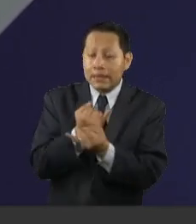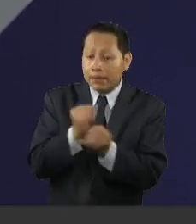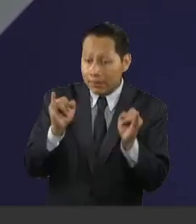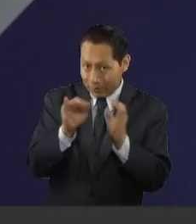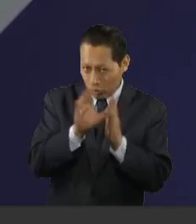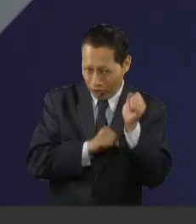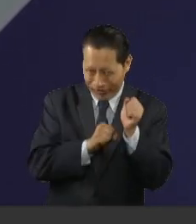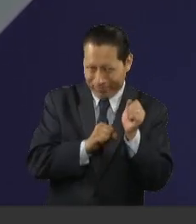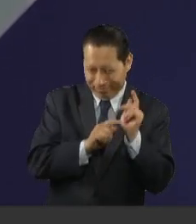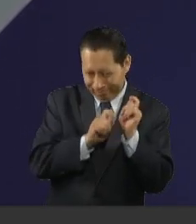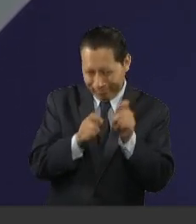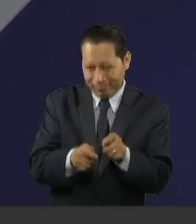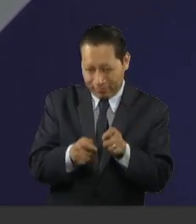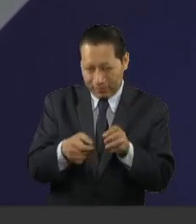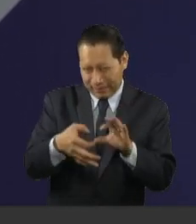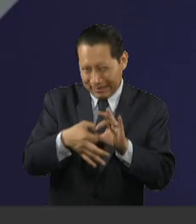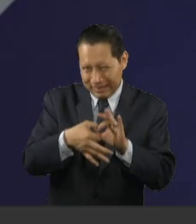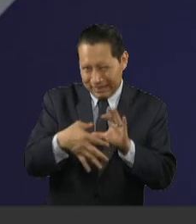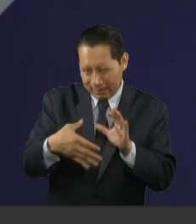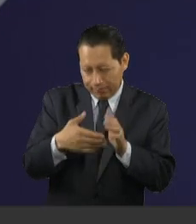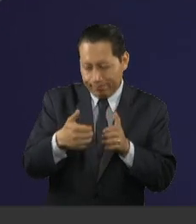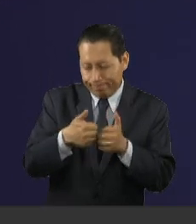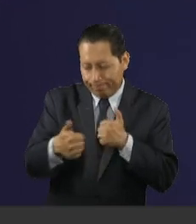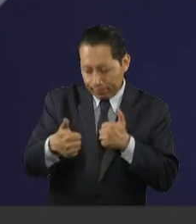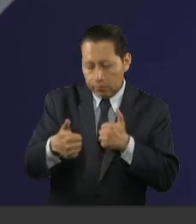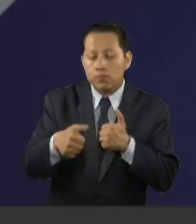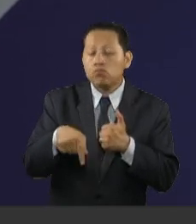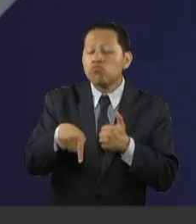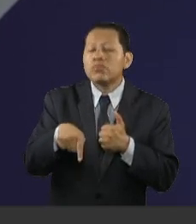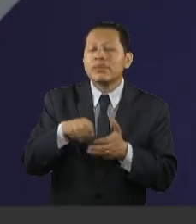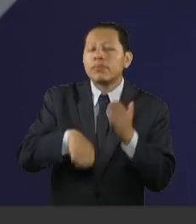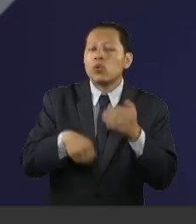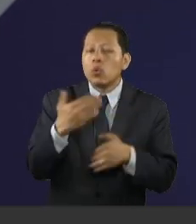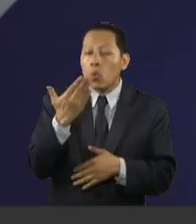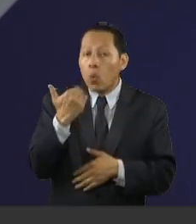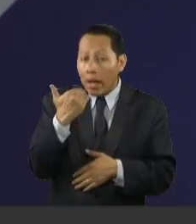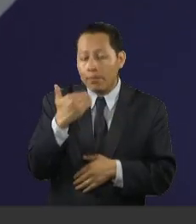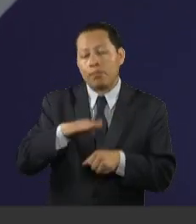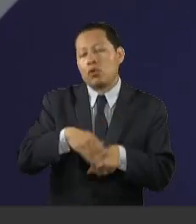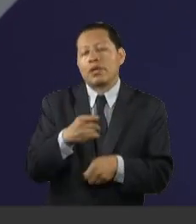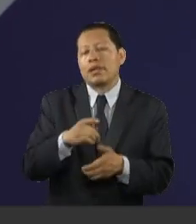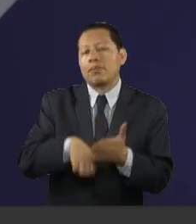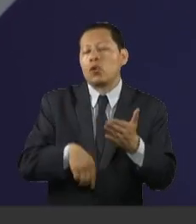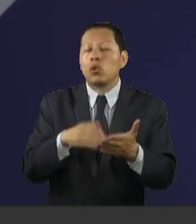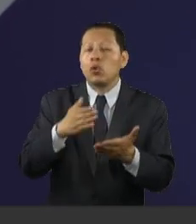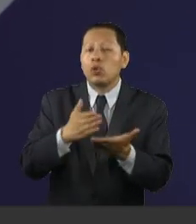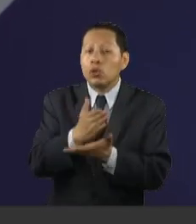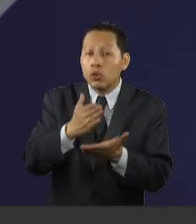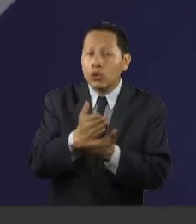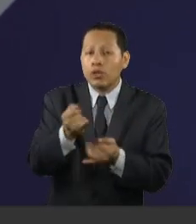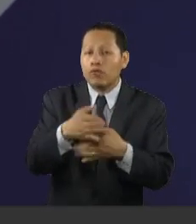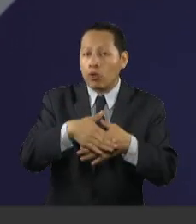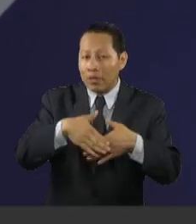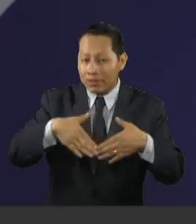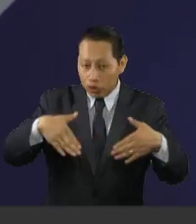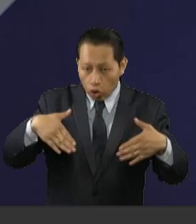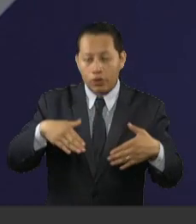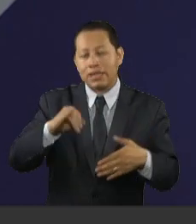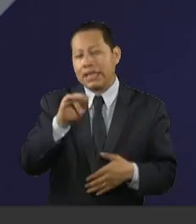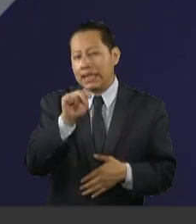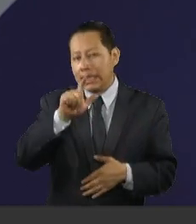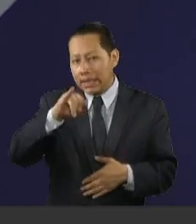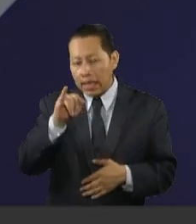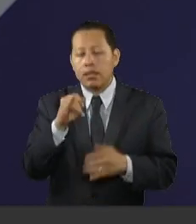constitucionales, empezando por la alta importancia que tiene precisamente la garantía de acceso a la información pública que brinda el INAI y la